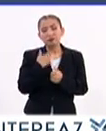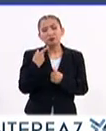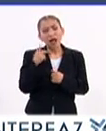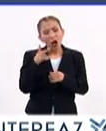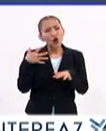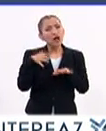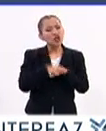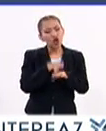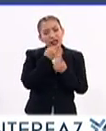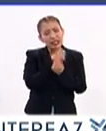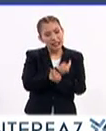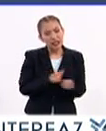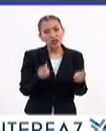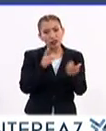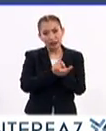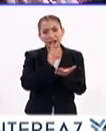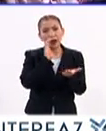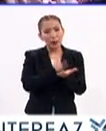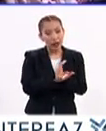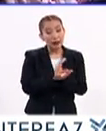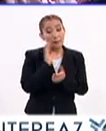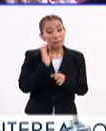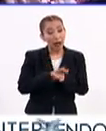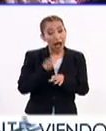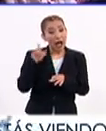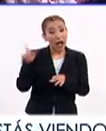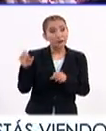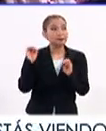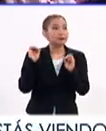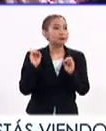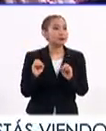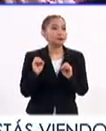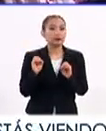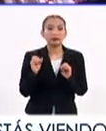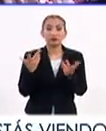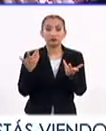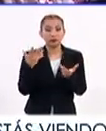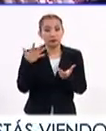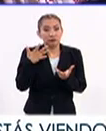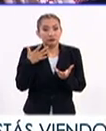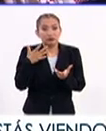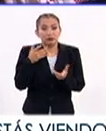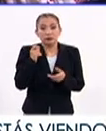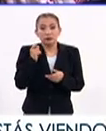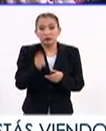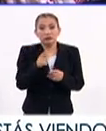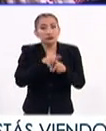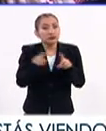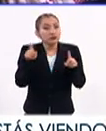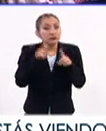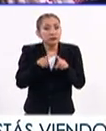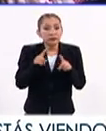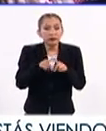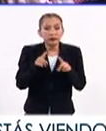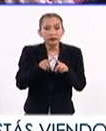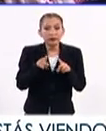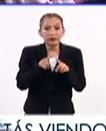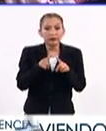inclusión para los niños con discapacidad, sobre todo, van a tener diferentes